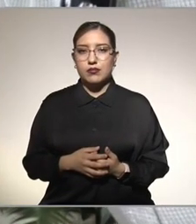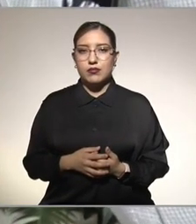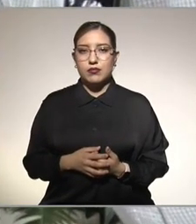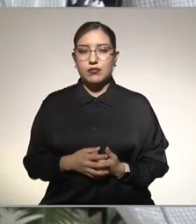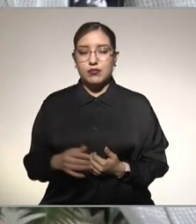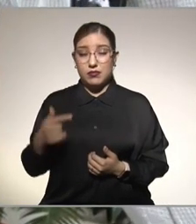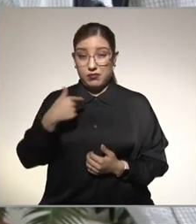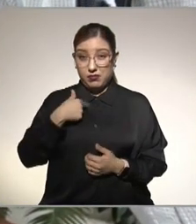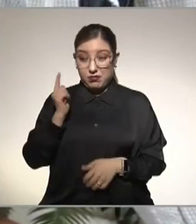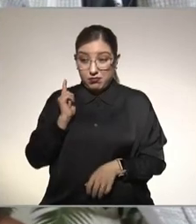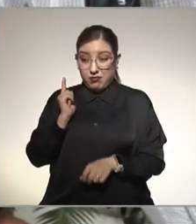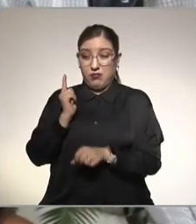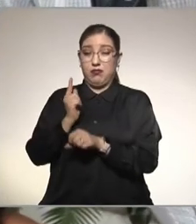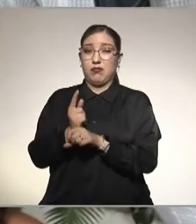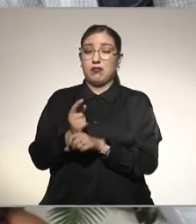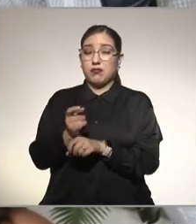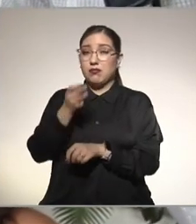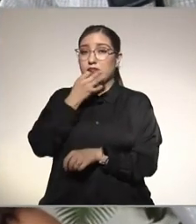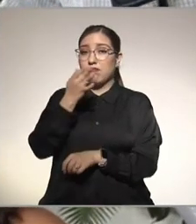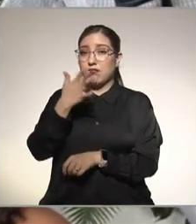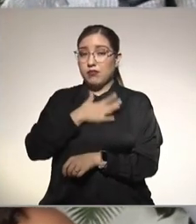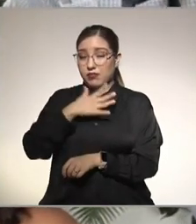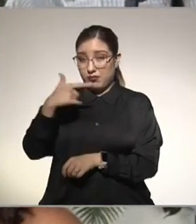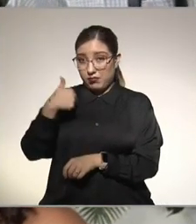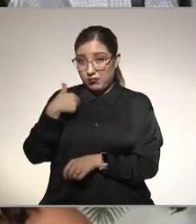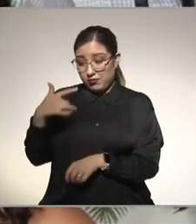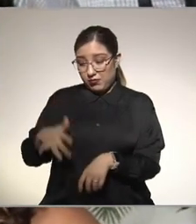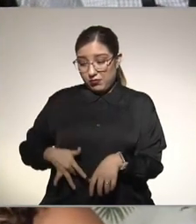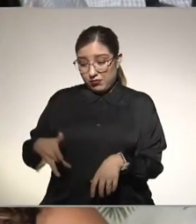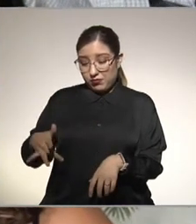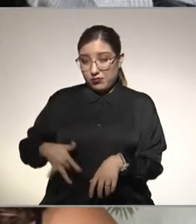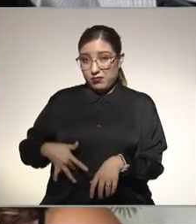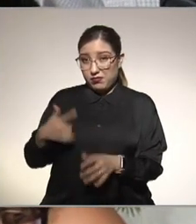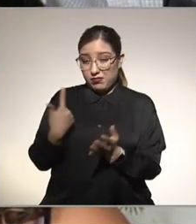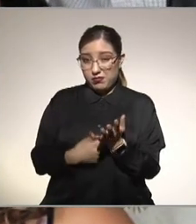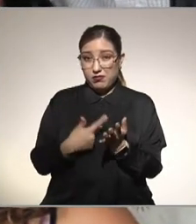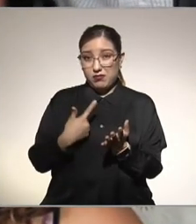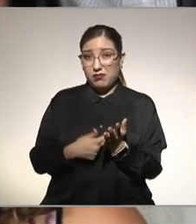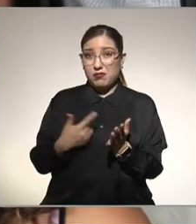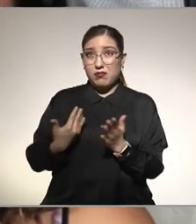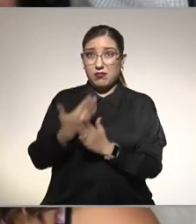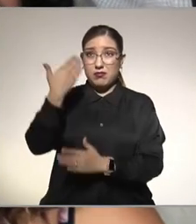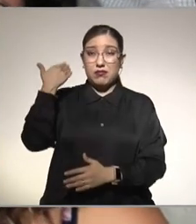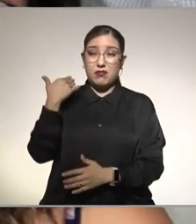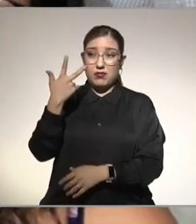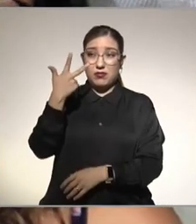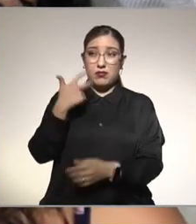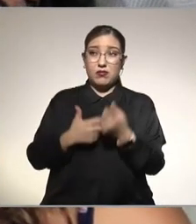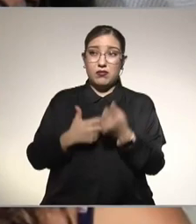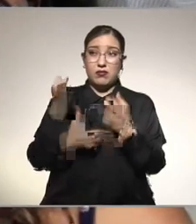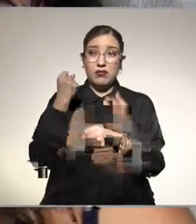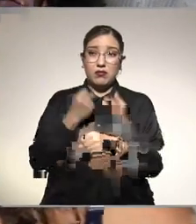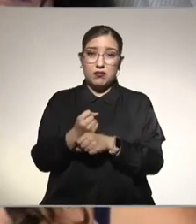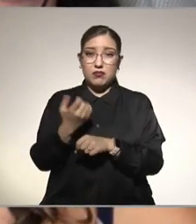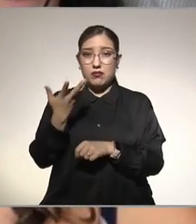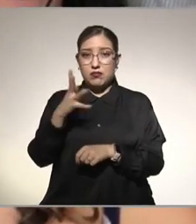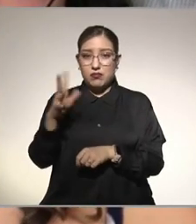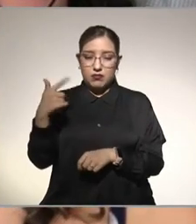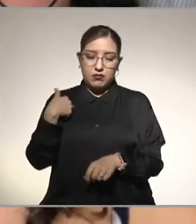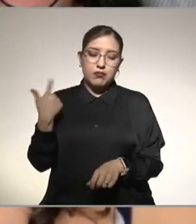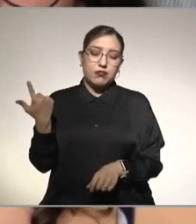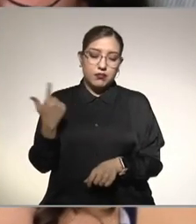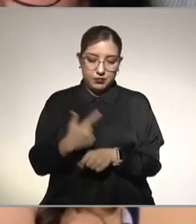yo me enteré que tenía hígado graso hace ocho años aproximadamente se me